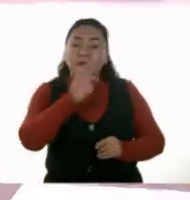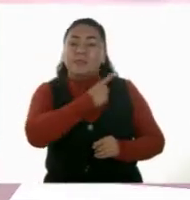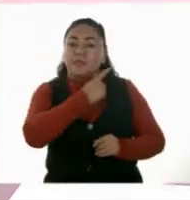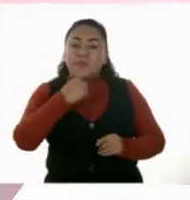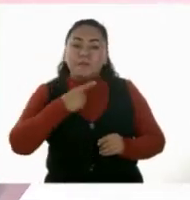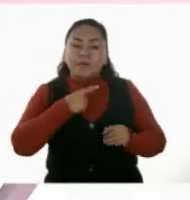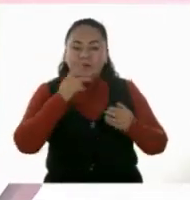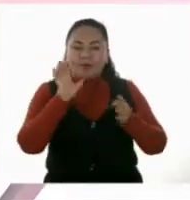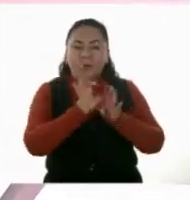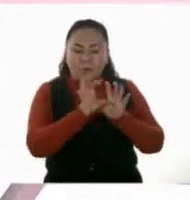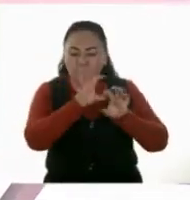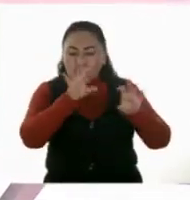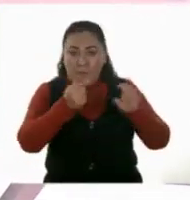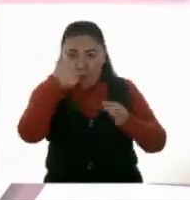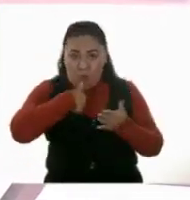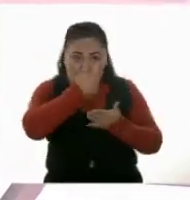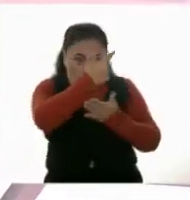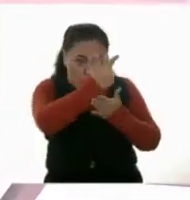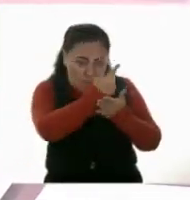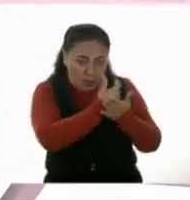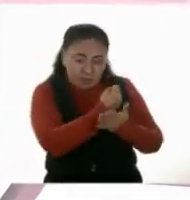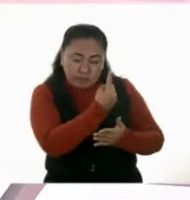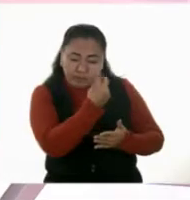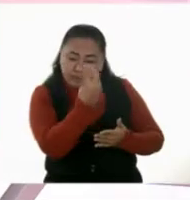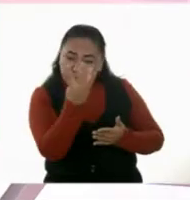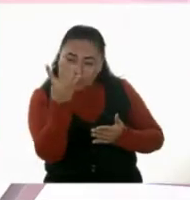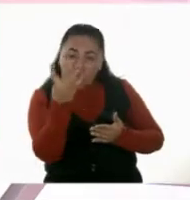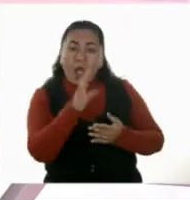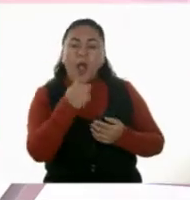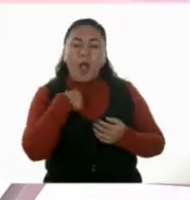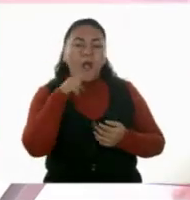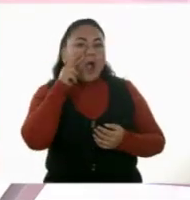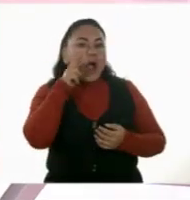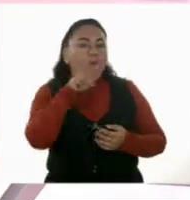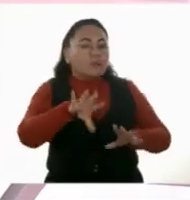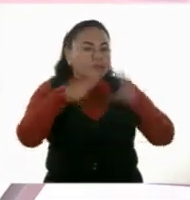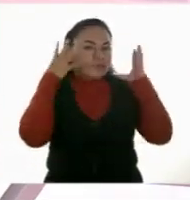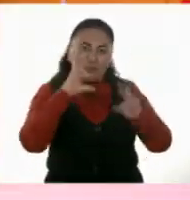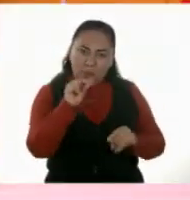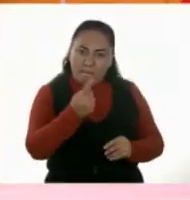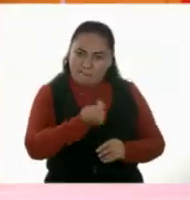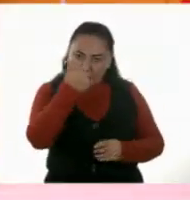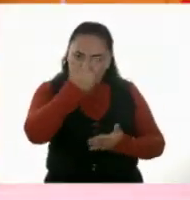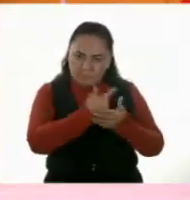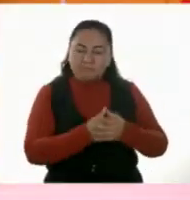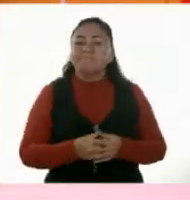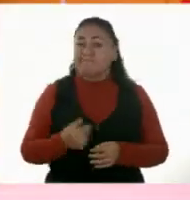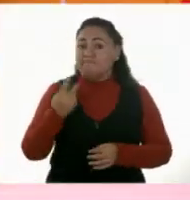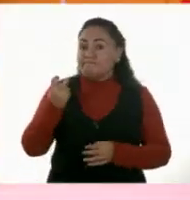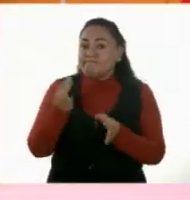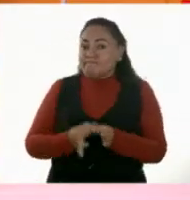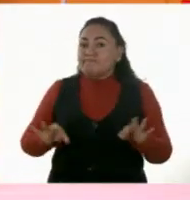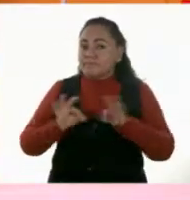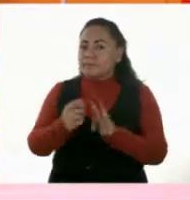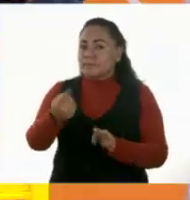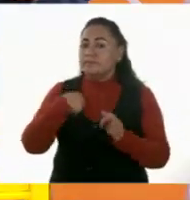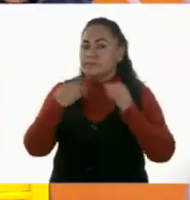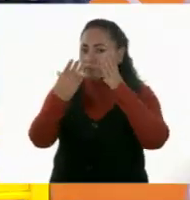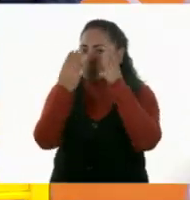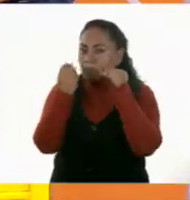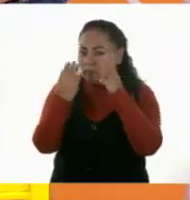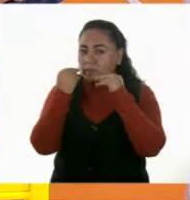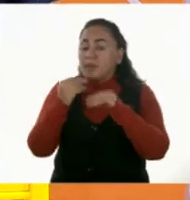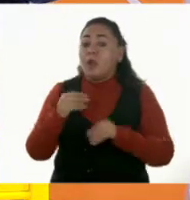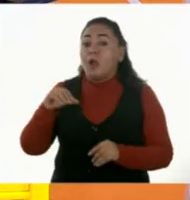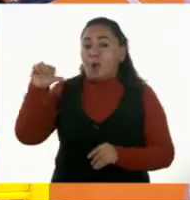tener en misión, que es primero cuento y no dejarme llevar por lo que veo. Fíjate que es muy importante lo que nos enseñas hoy. Porque